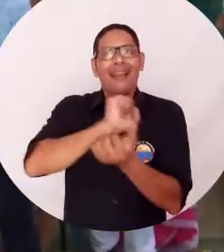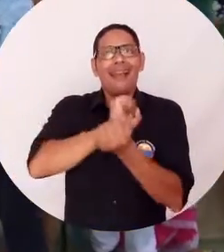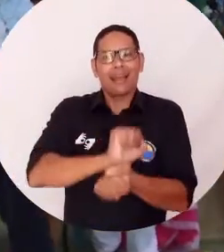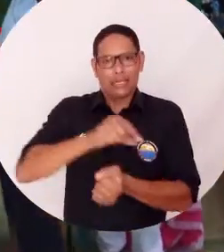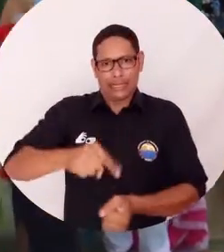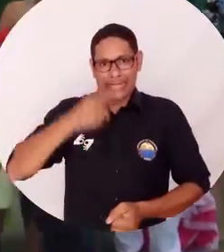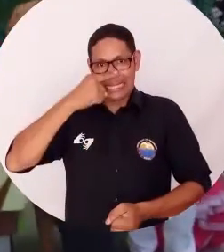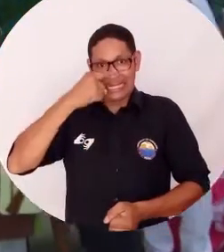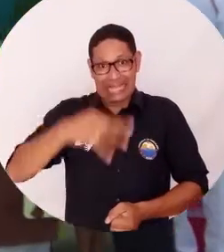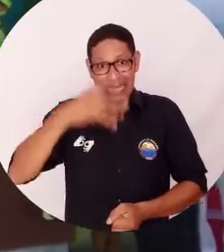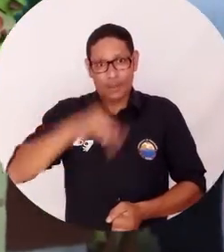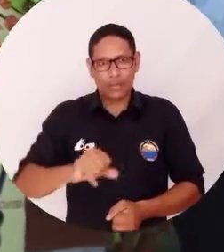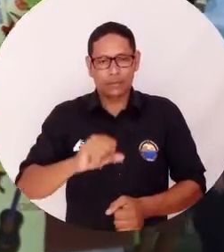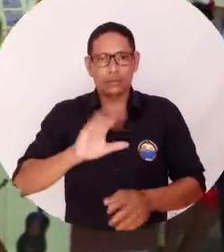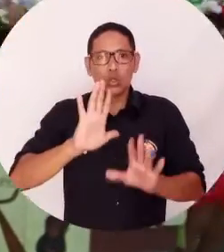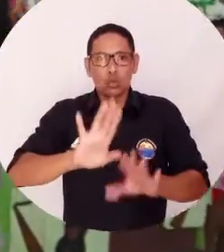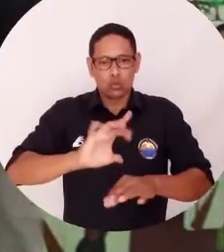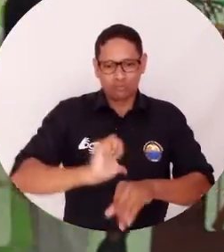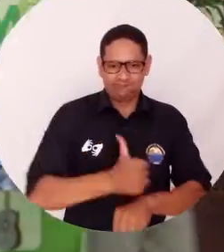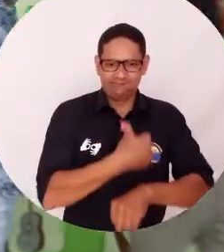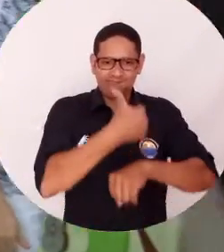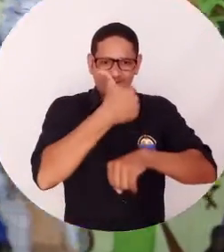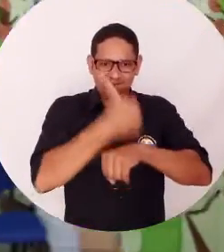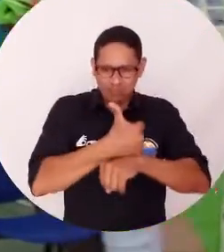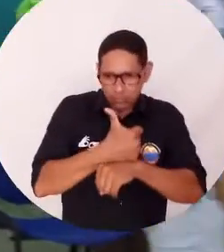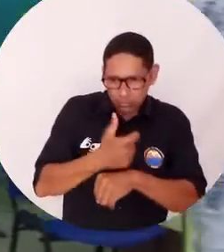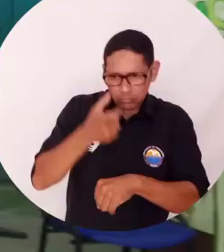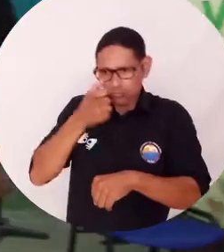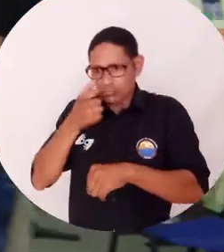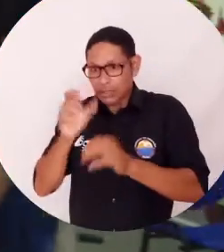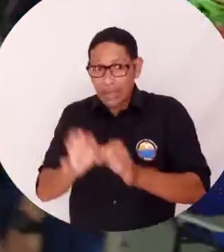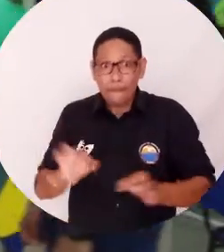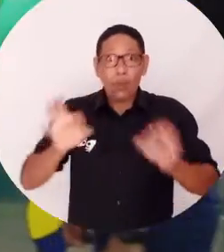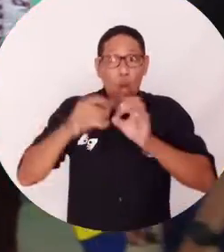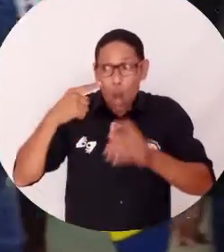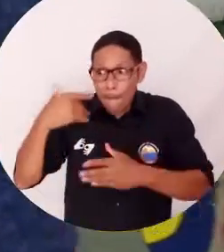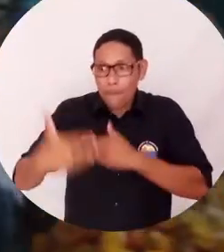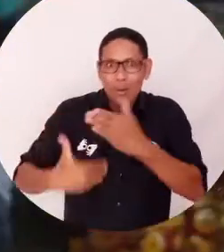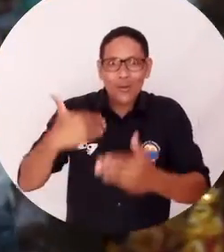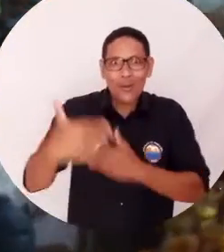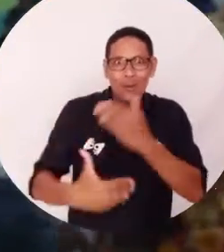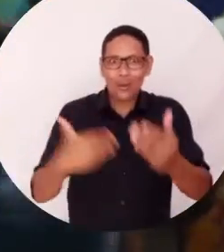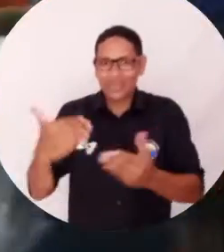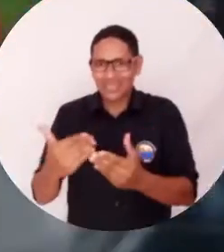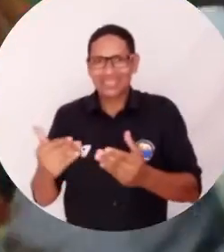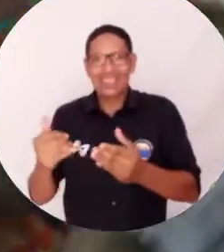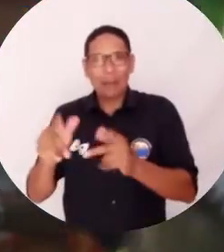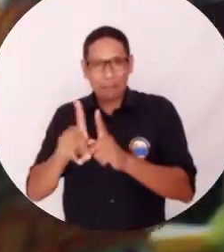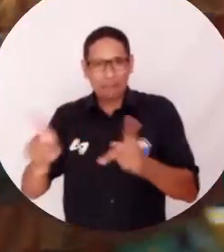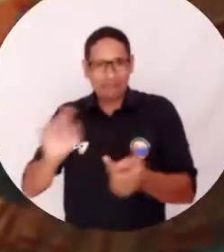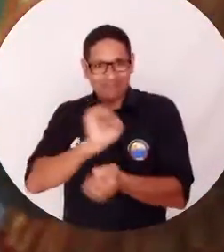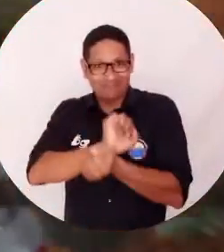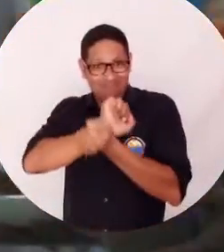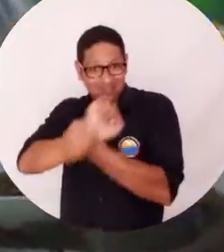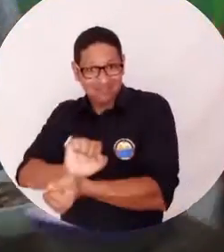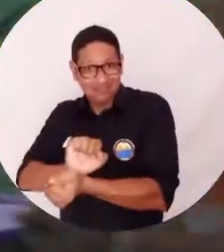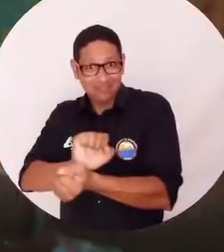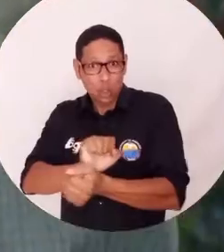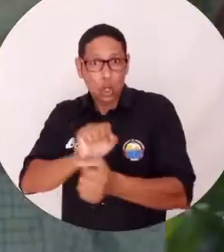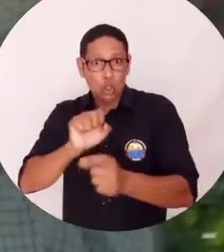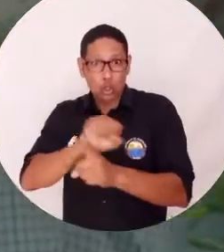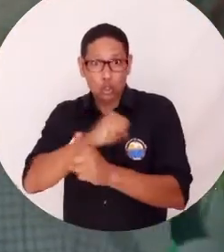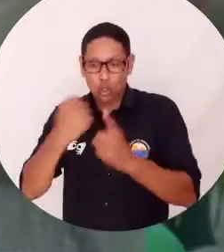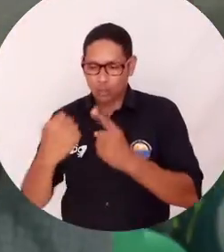Marta con el liderazgo de la Oficina de Dirección y Tratamiento tuvo el propósito de aportar al proceso de resocialización de las personas privadas de la